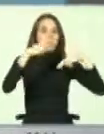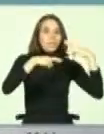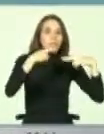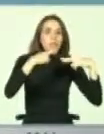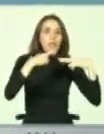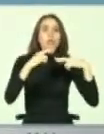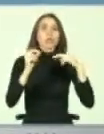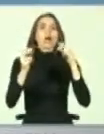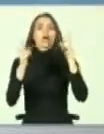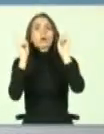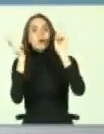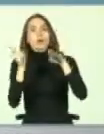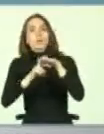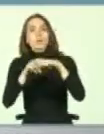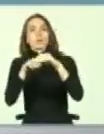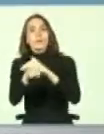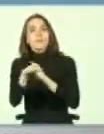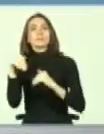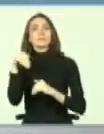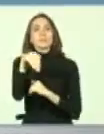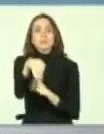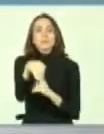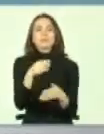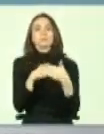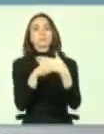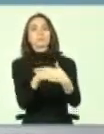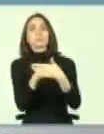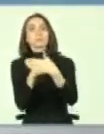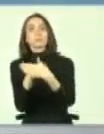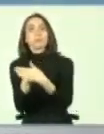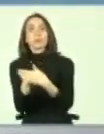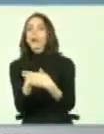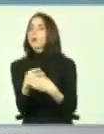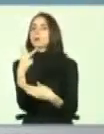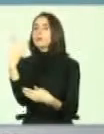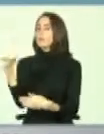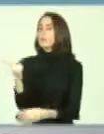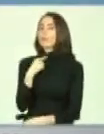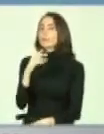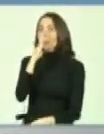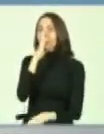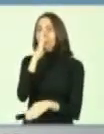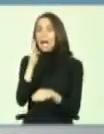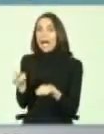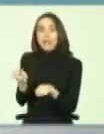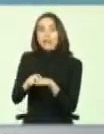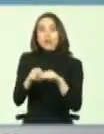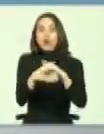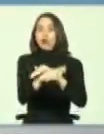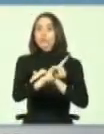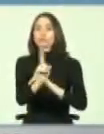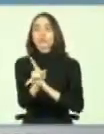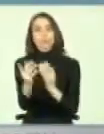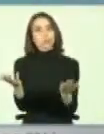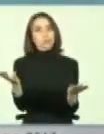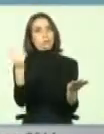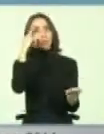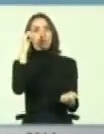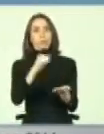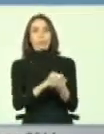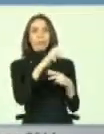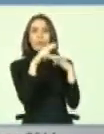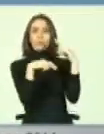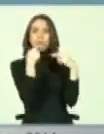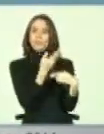o medios de transporte que son capaces de poner obstáculos o no desean que entre un perro así de brutal para el restaurante